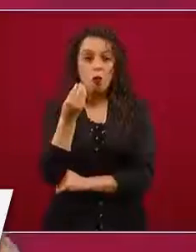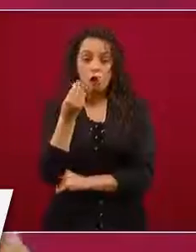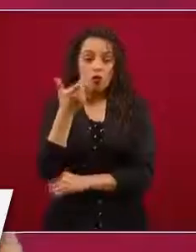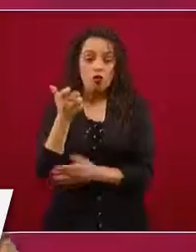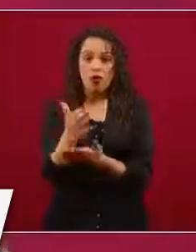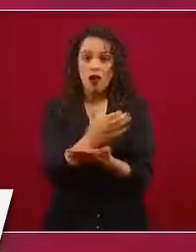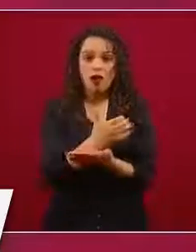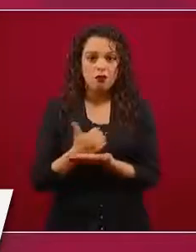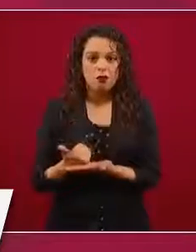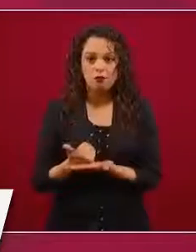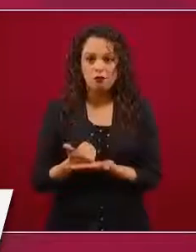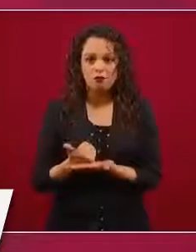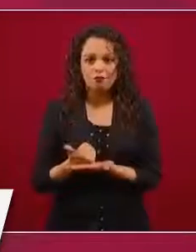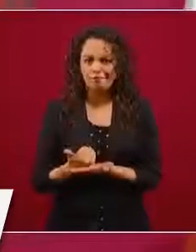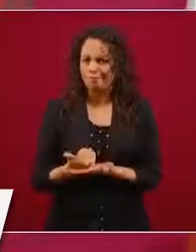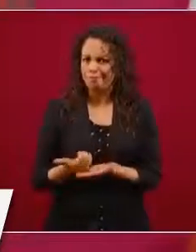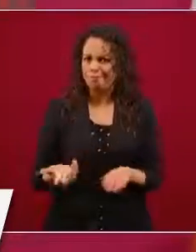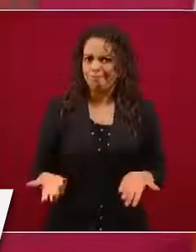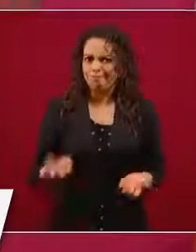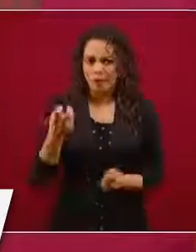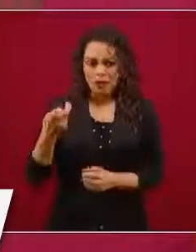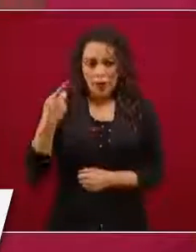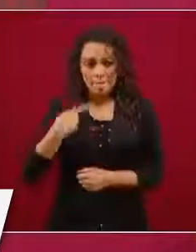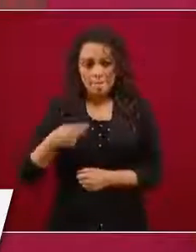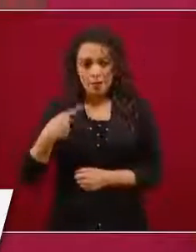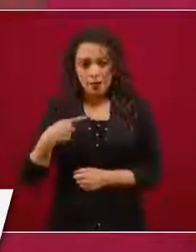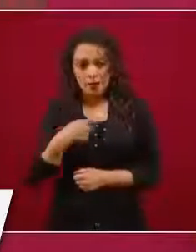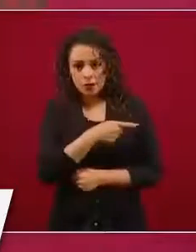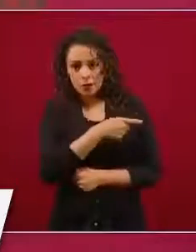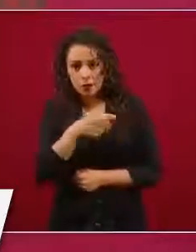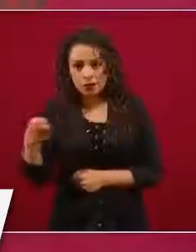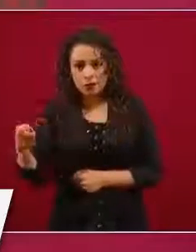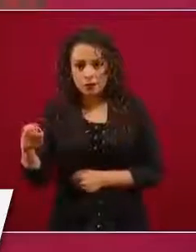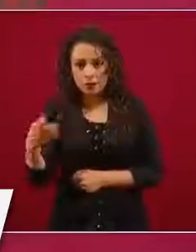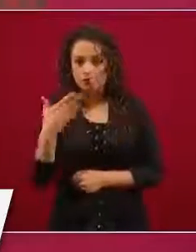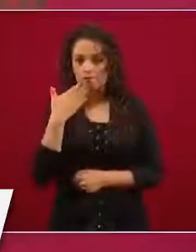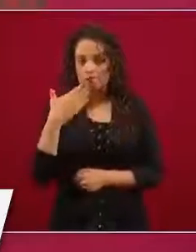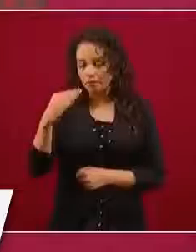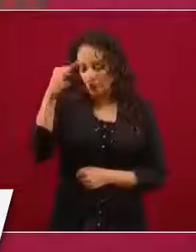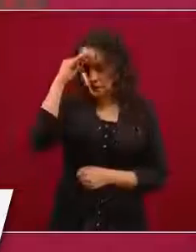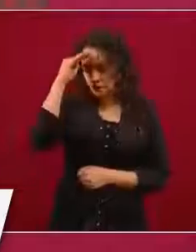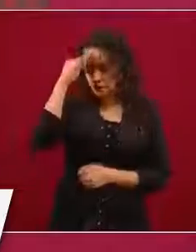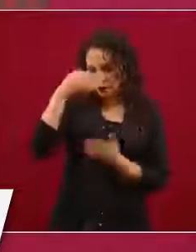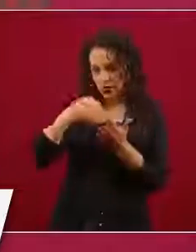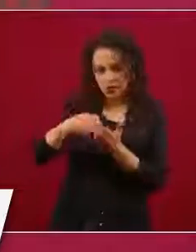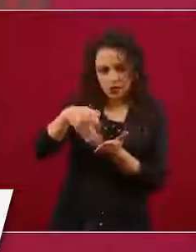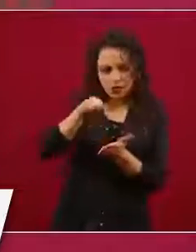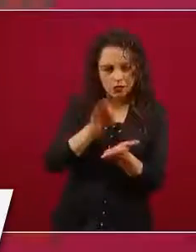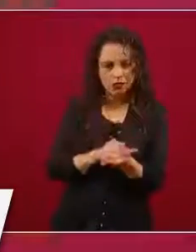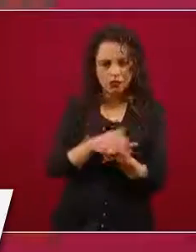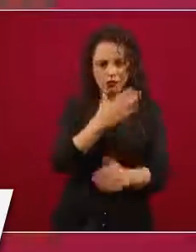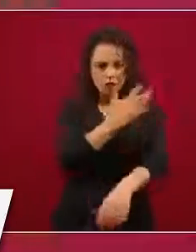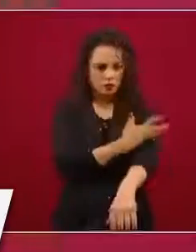con convicciones, con principios, gente honestos,